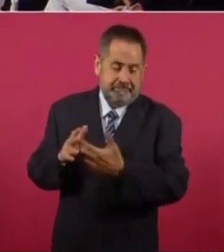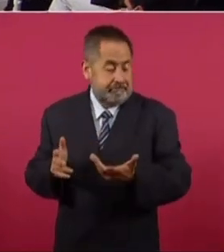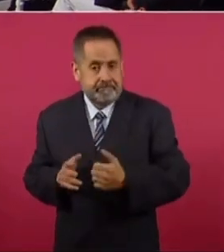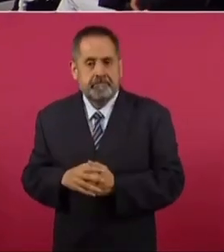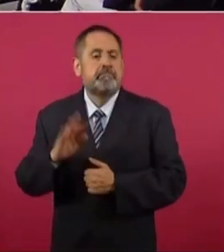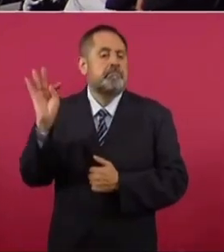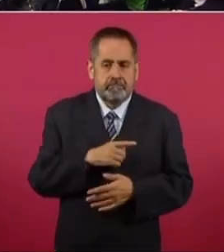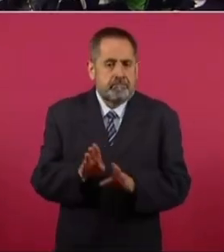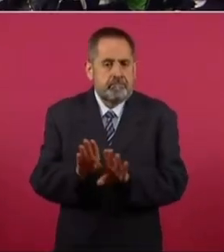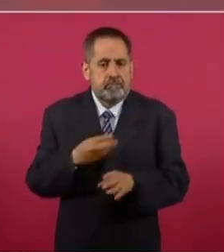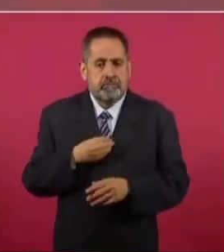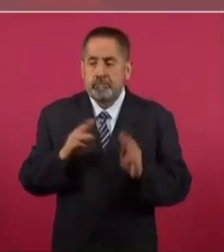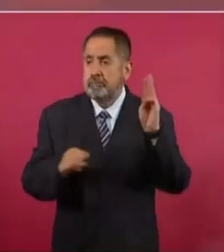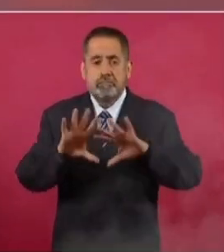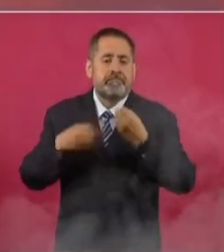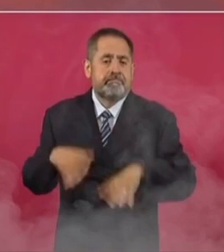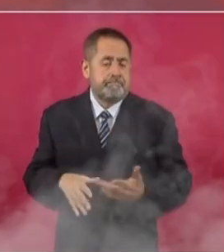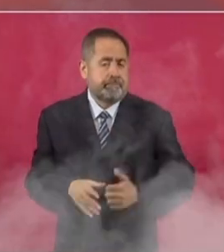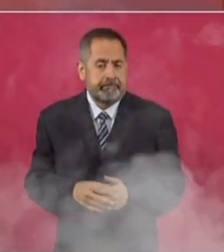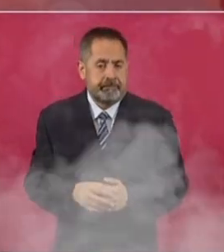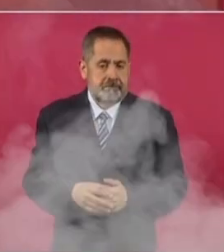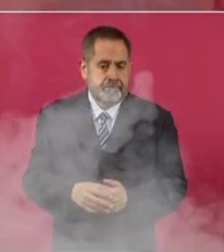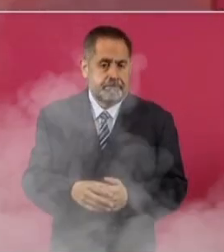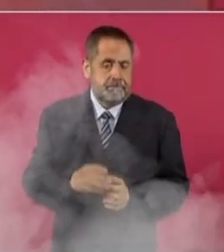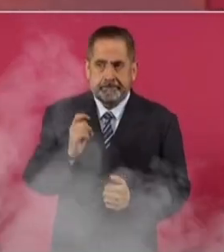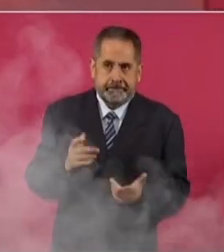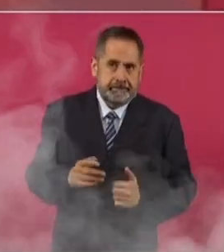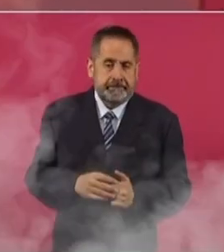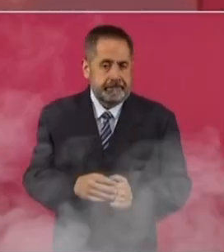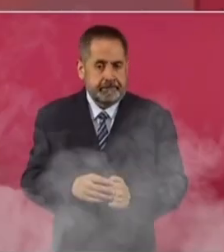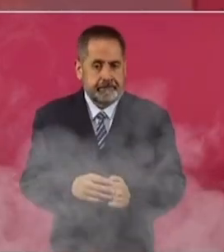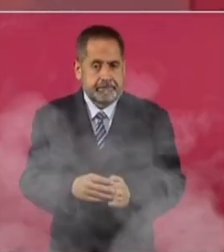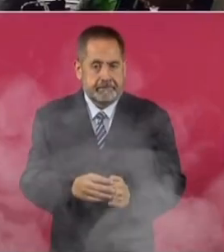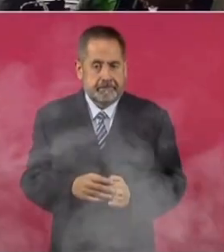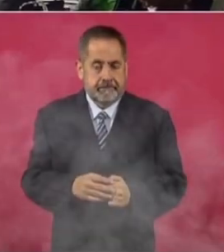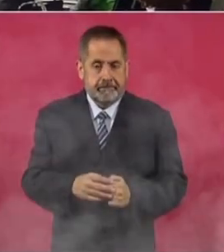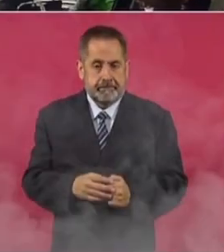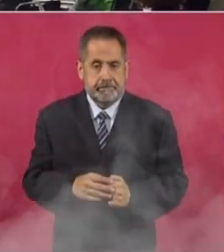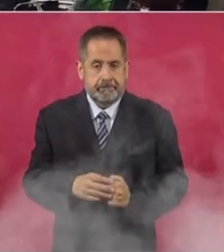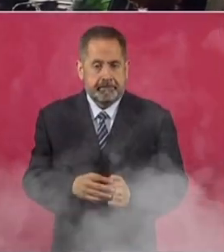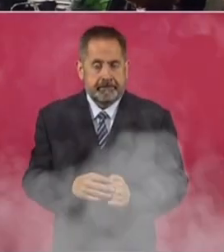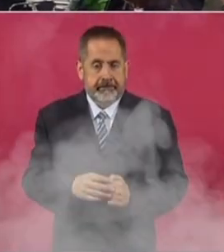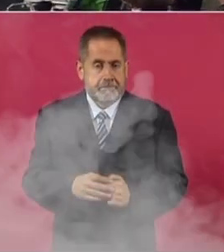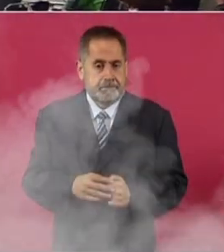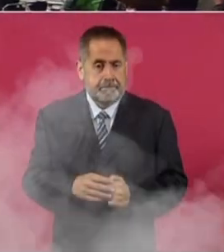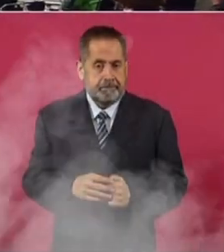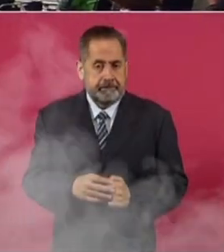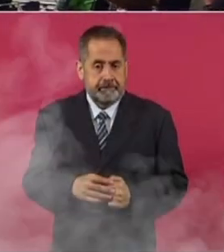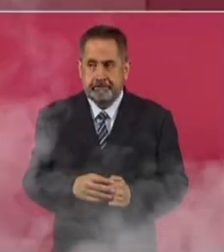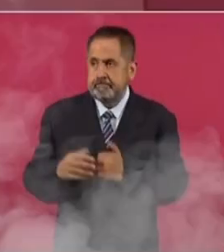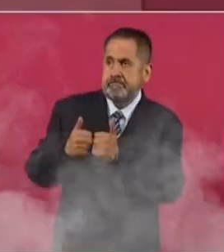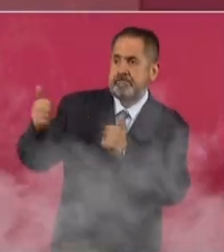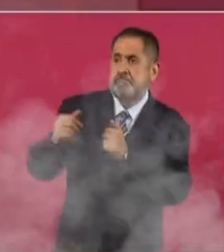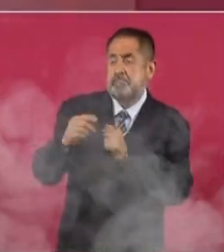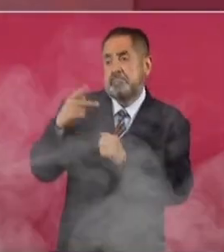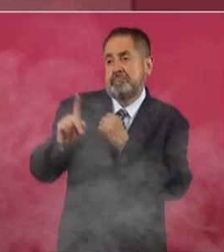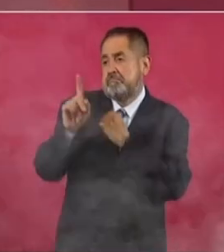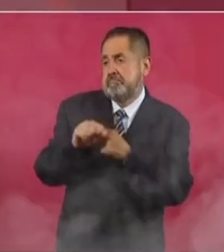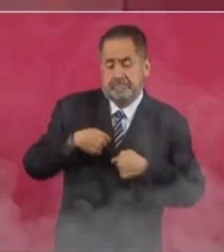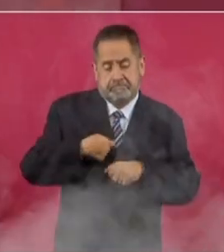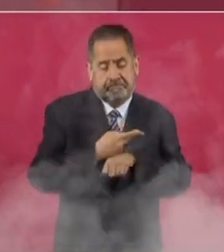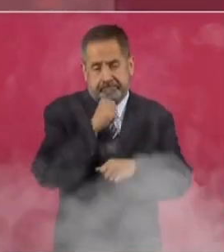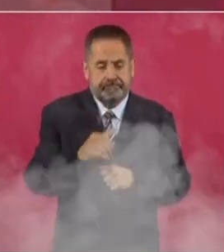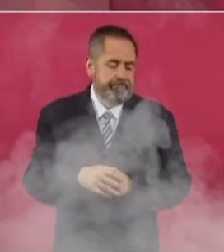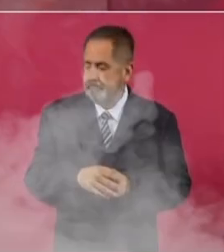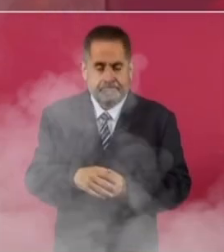obstaculiza el comercio. A todos nos perjudica. No es cierto de que somos independientes y que